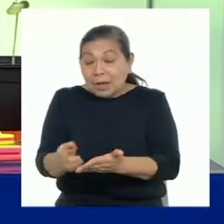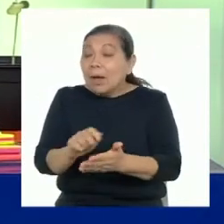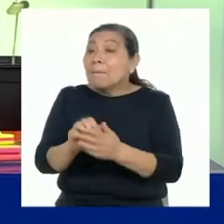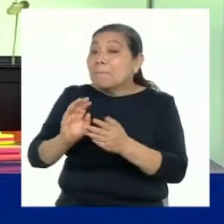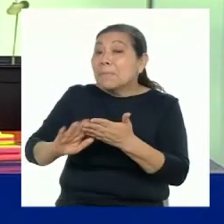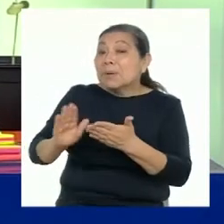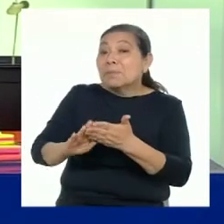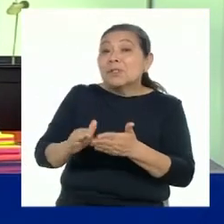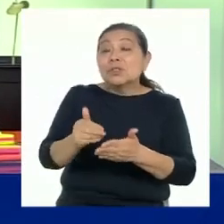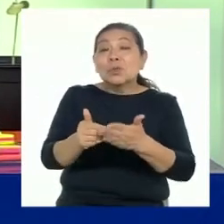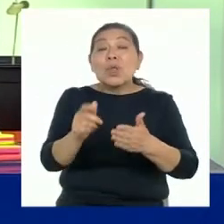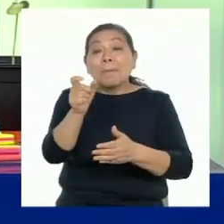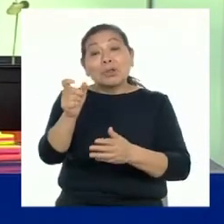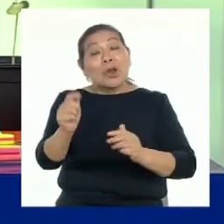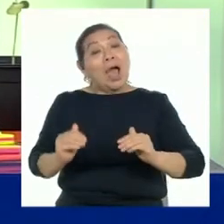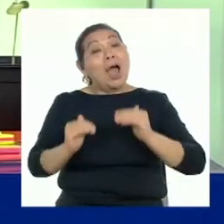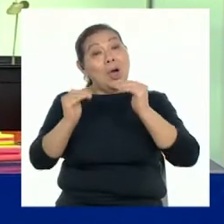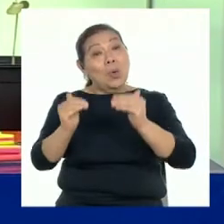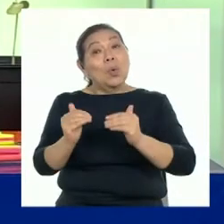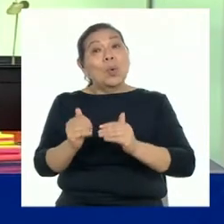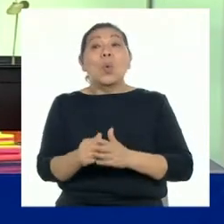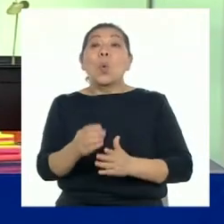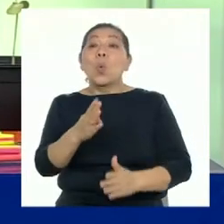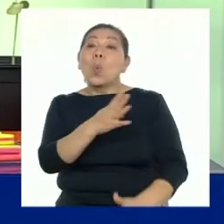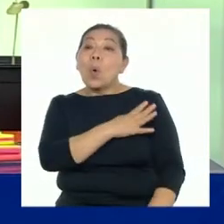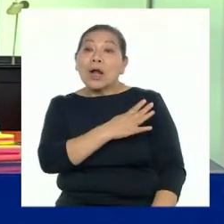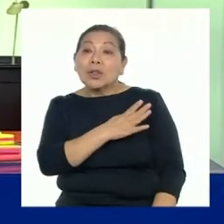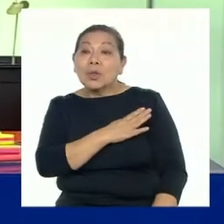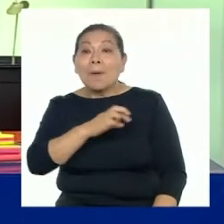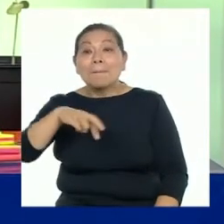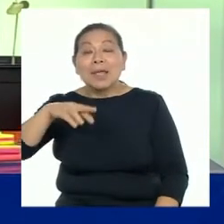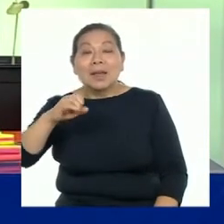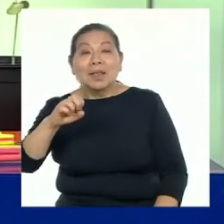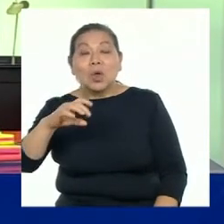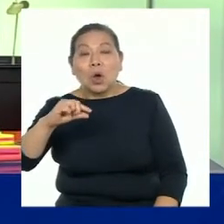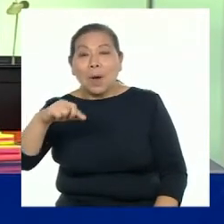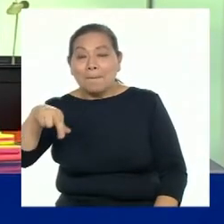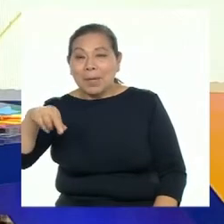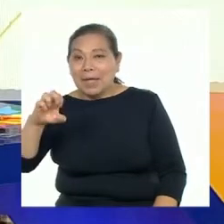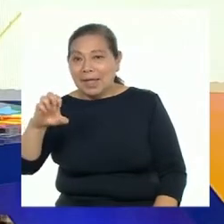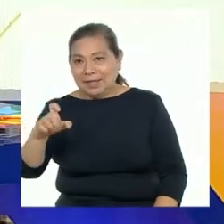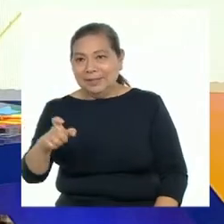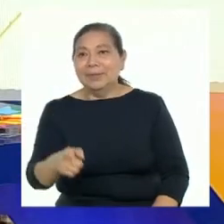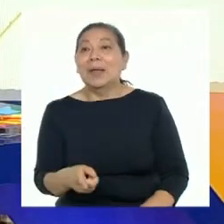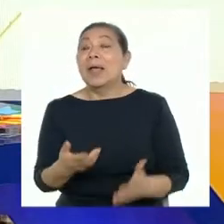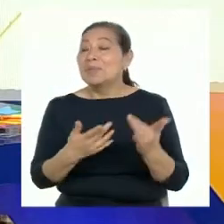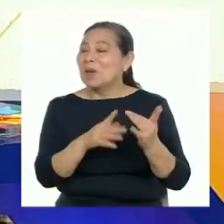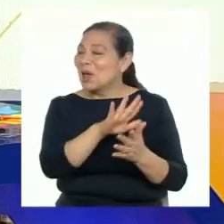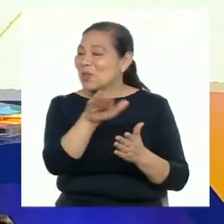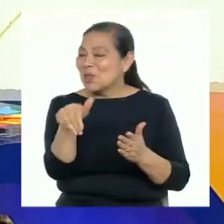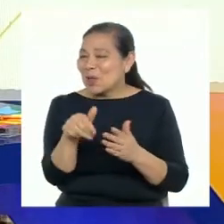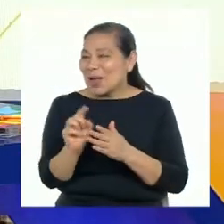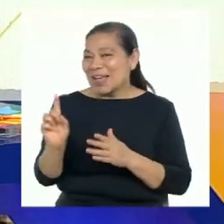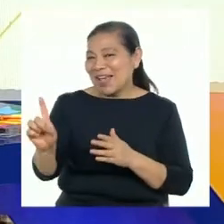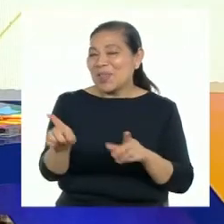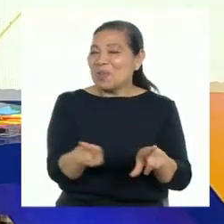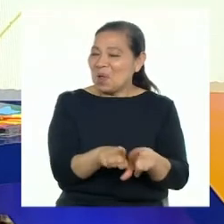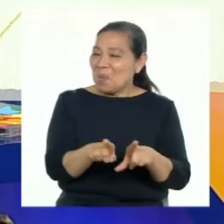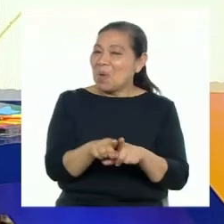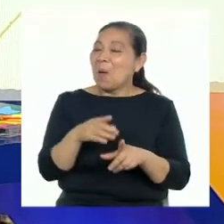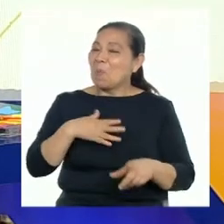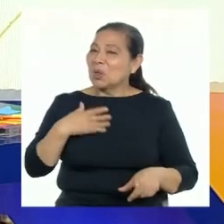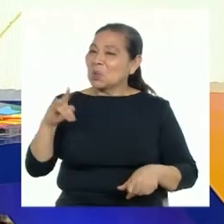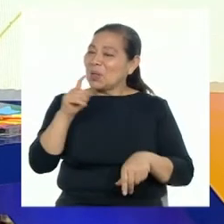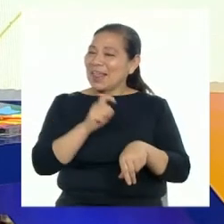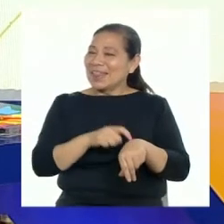profesora Pilar! también puedan